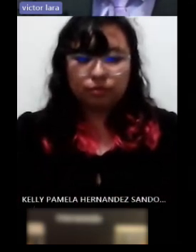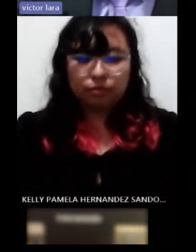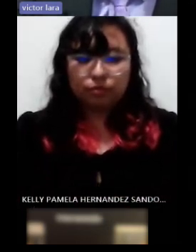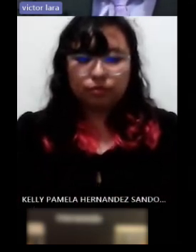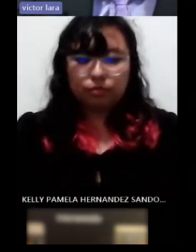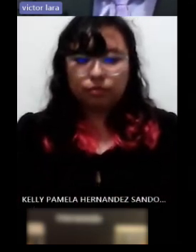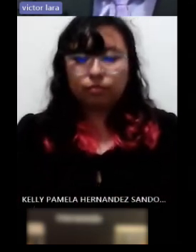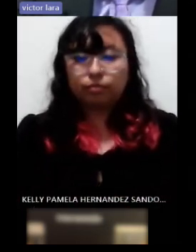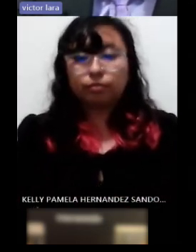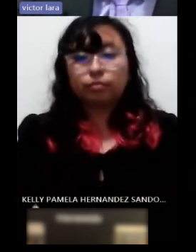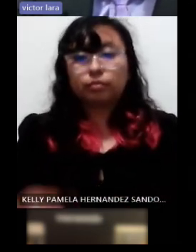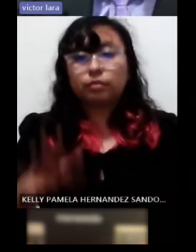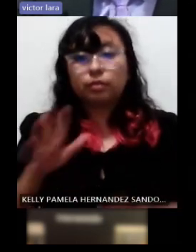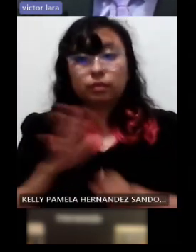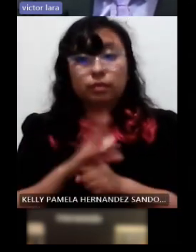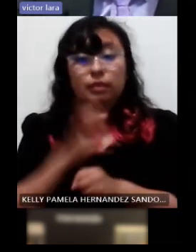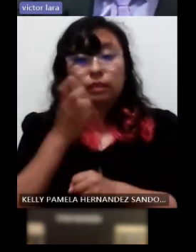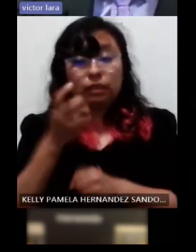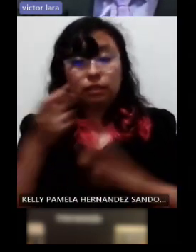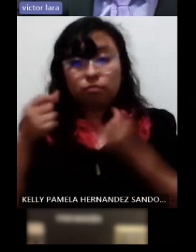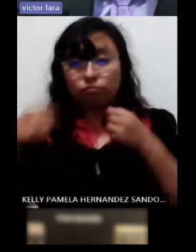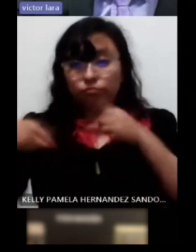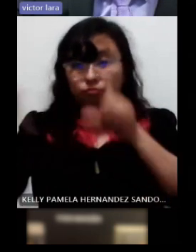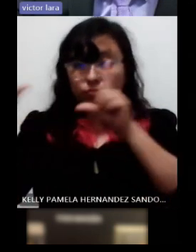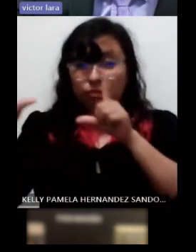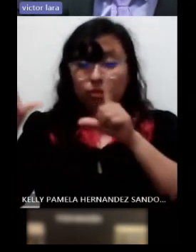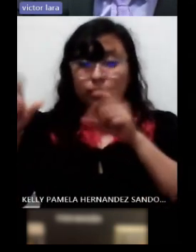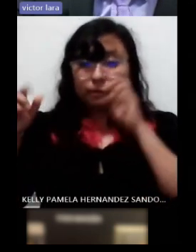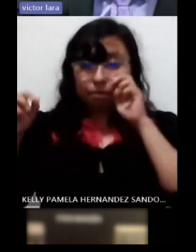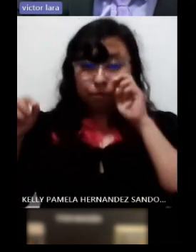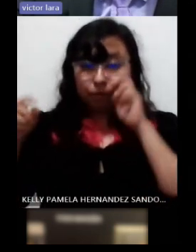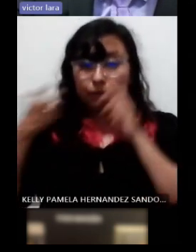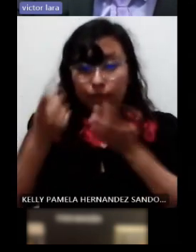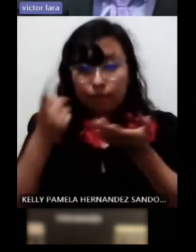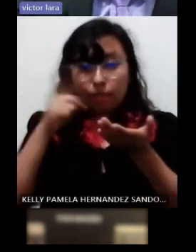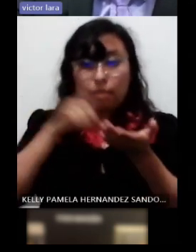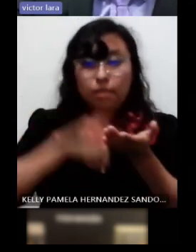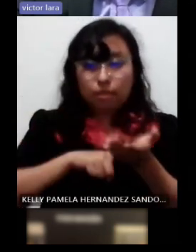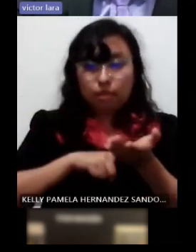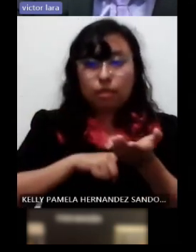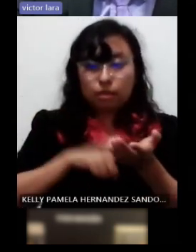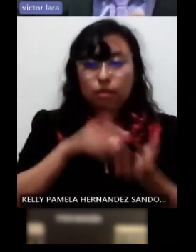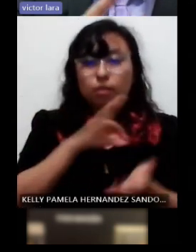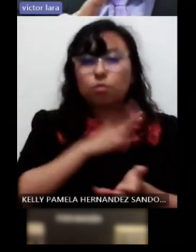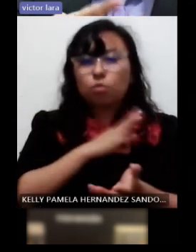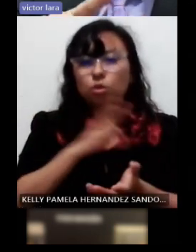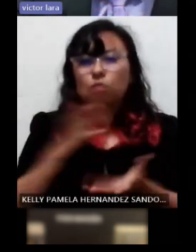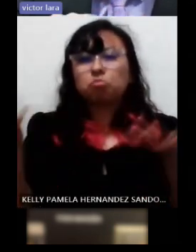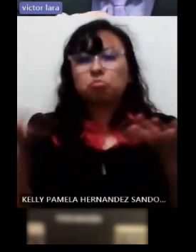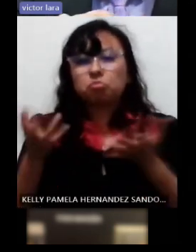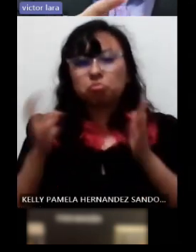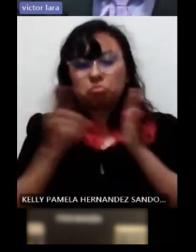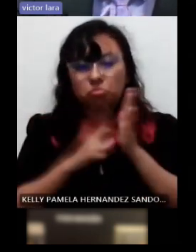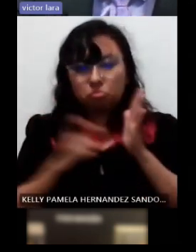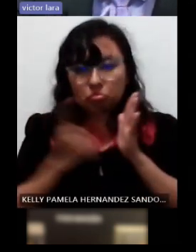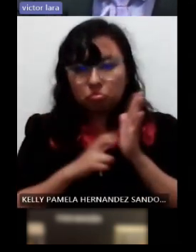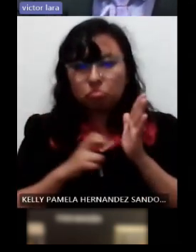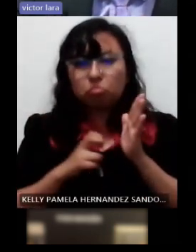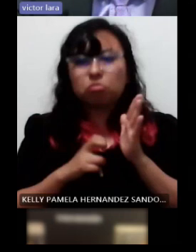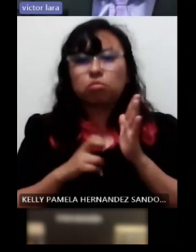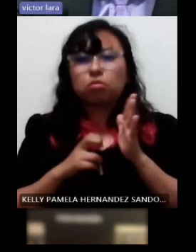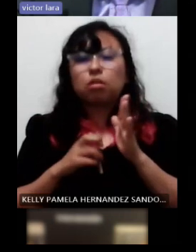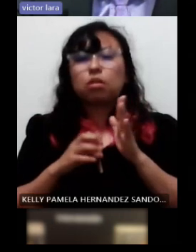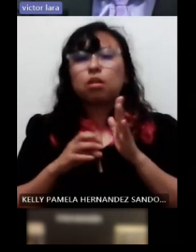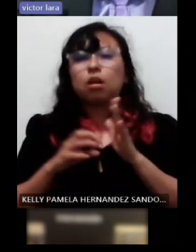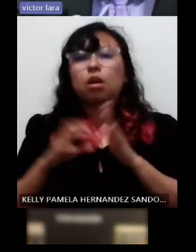o números y se proyectan dentro de esta pantalla a la cual yo puedo hacer modificaciones de fondo figura y color